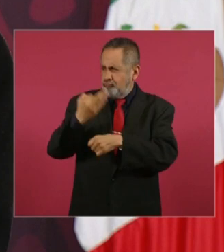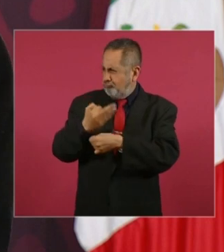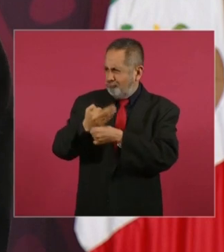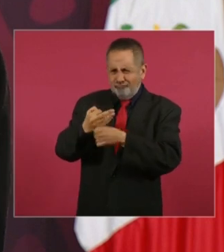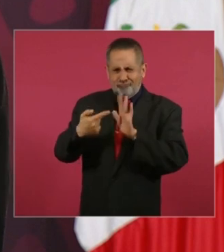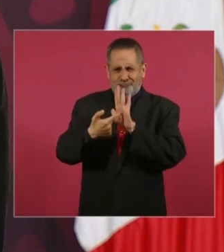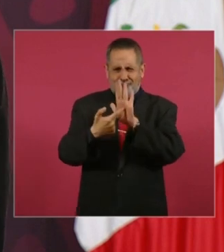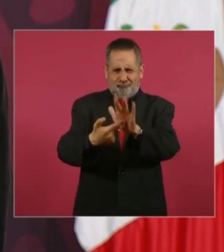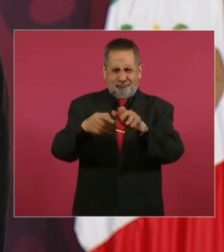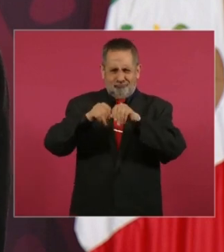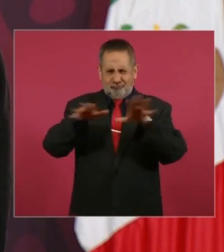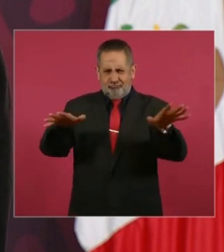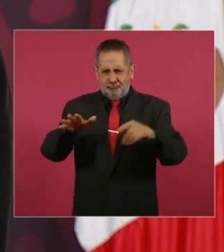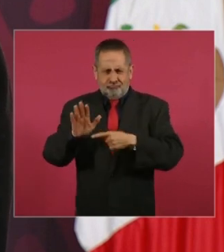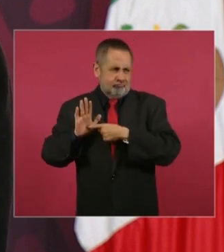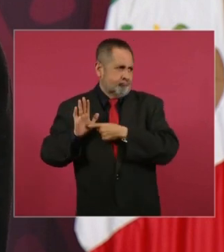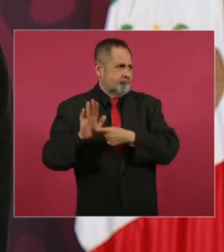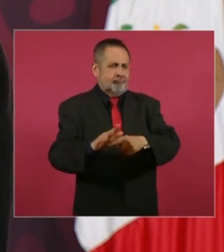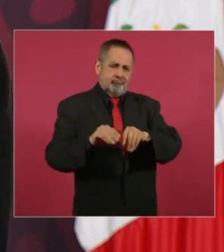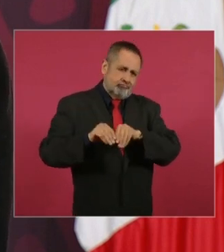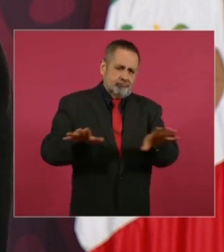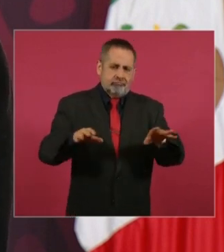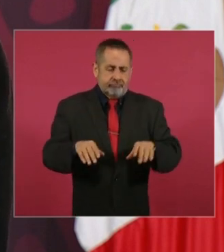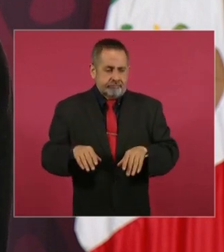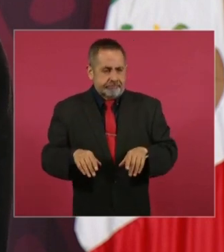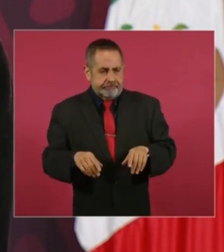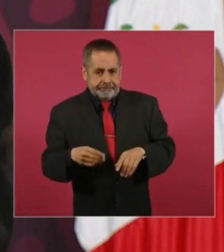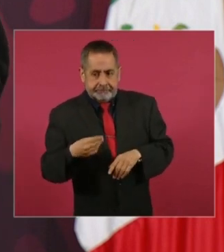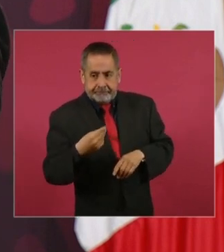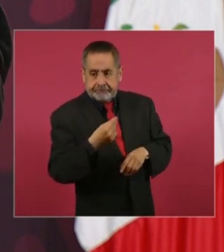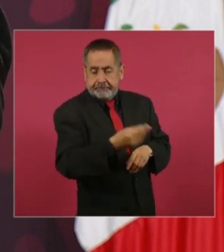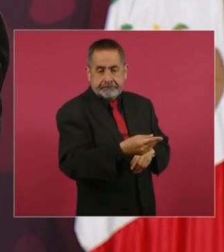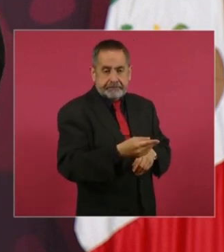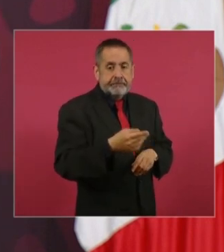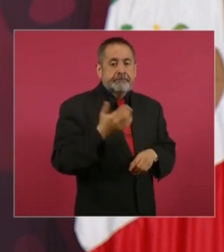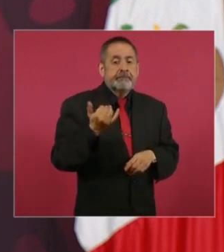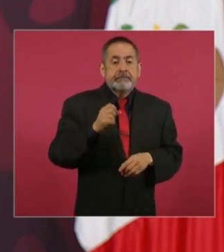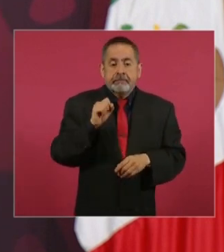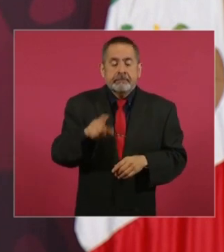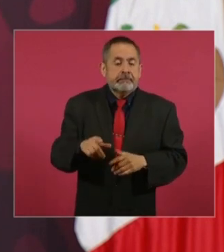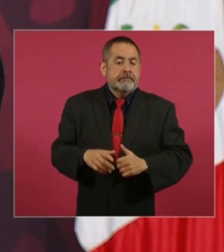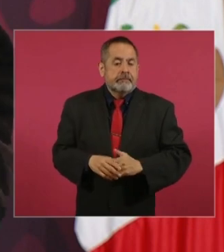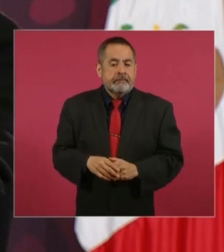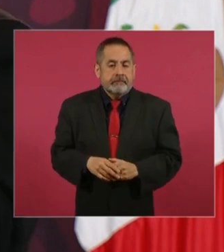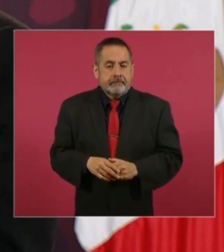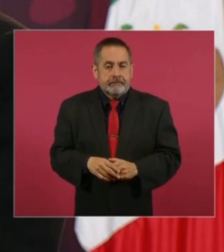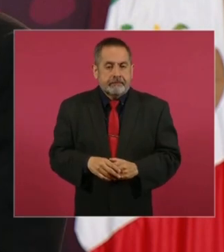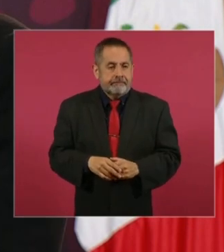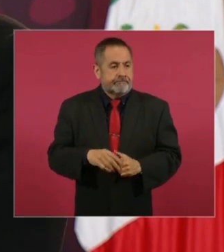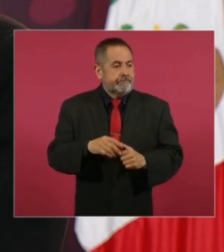conocer, y viernes,